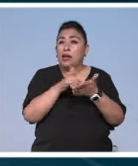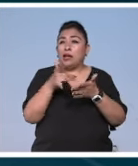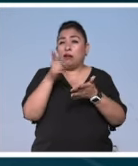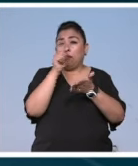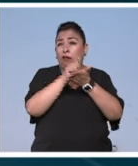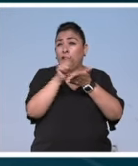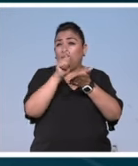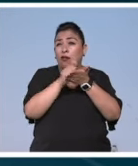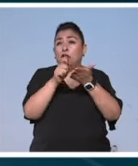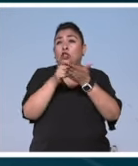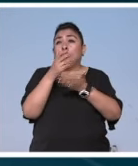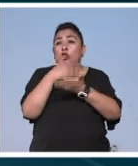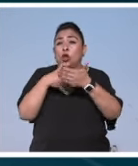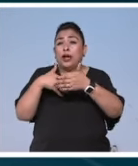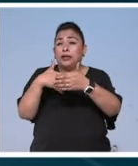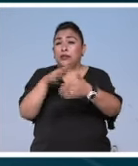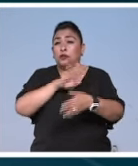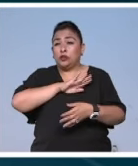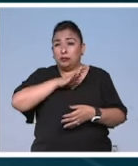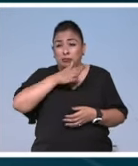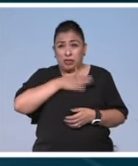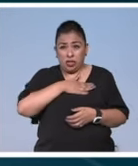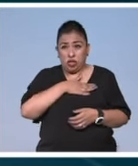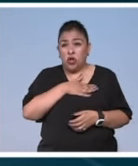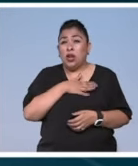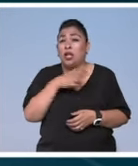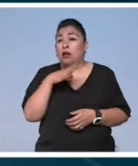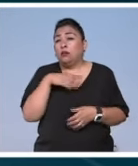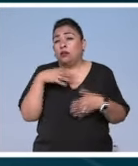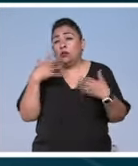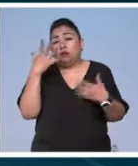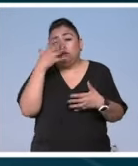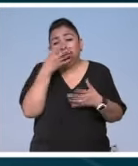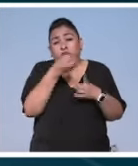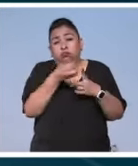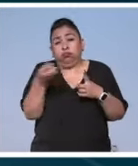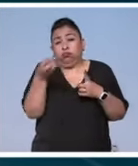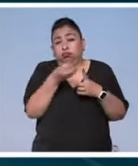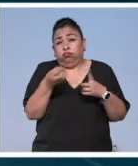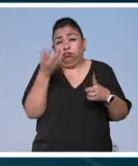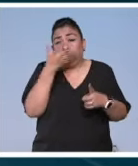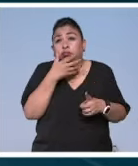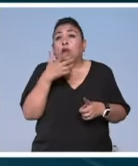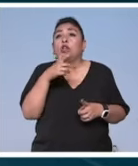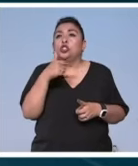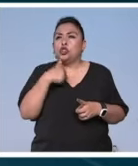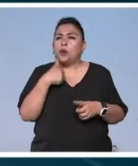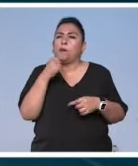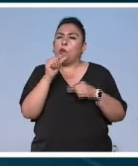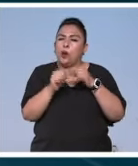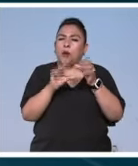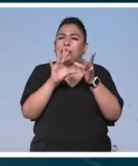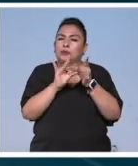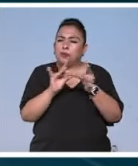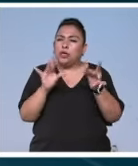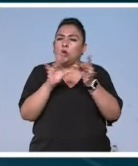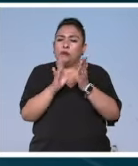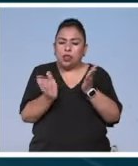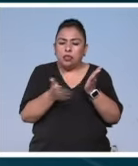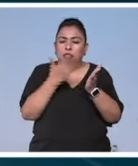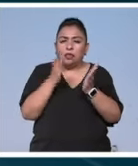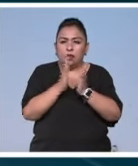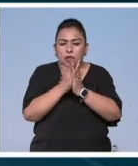los archivos españoles que tienen una maravilla de organización yo voy explicando en el libro cómo voy